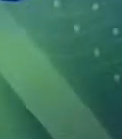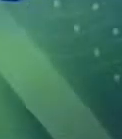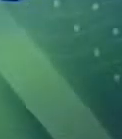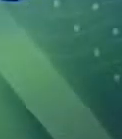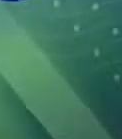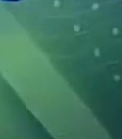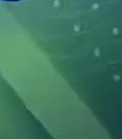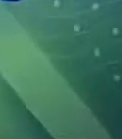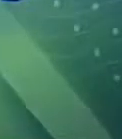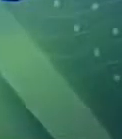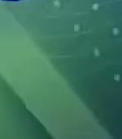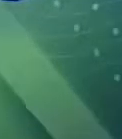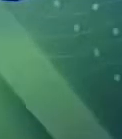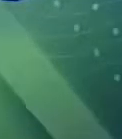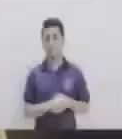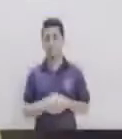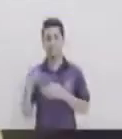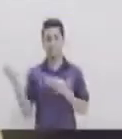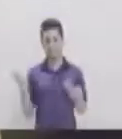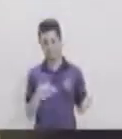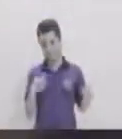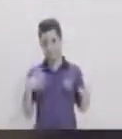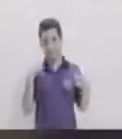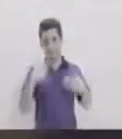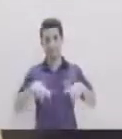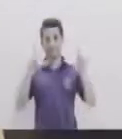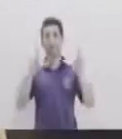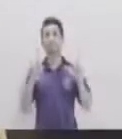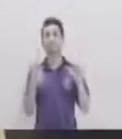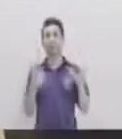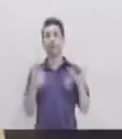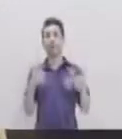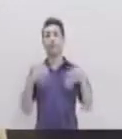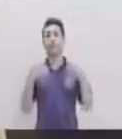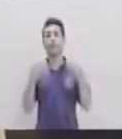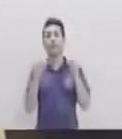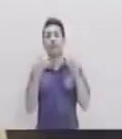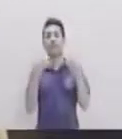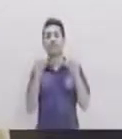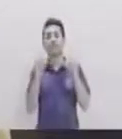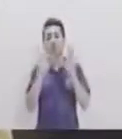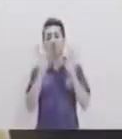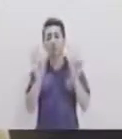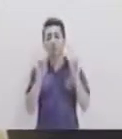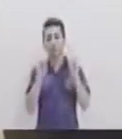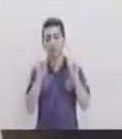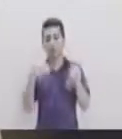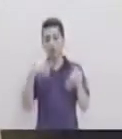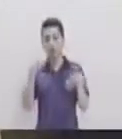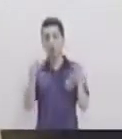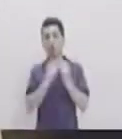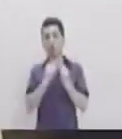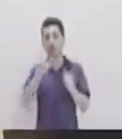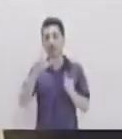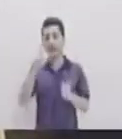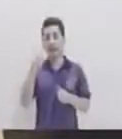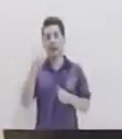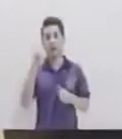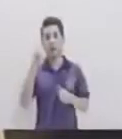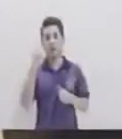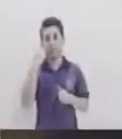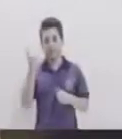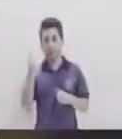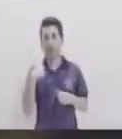Moralidades flexibles Bienvenidos al segmento De modalidades flexibles Hoy nos acompaña Claudia Pérez Para